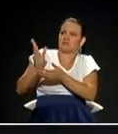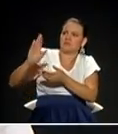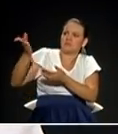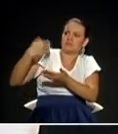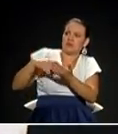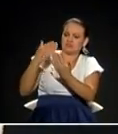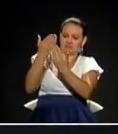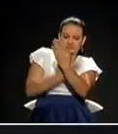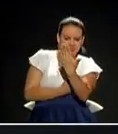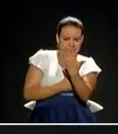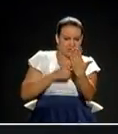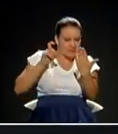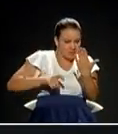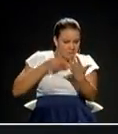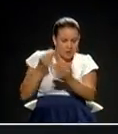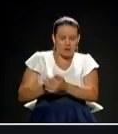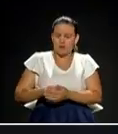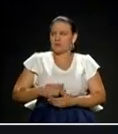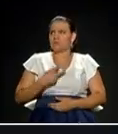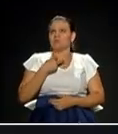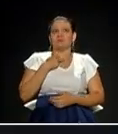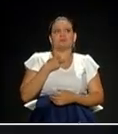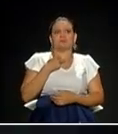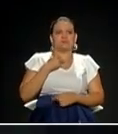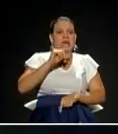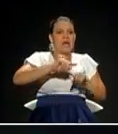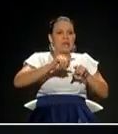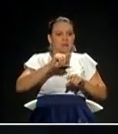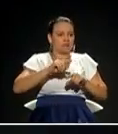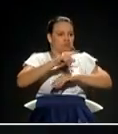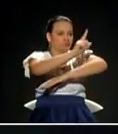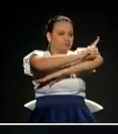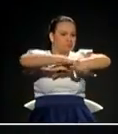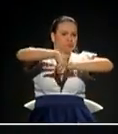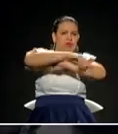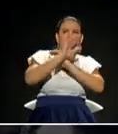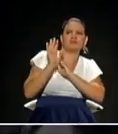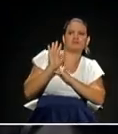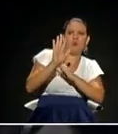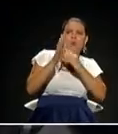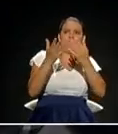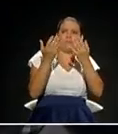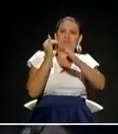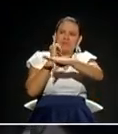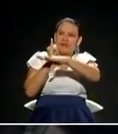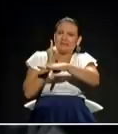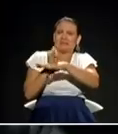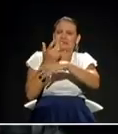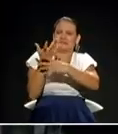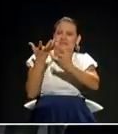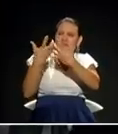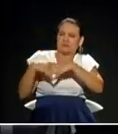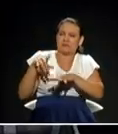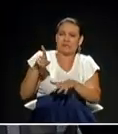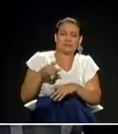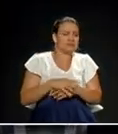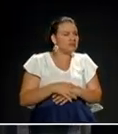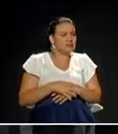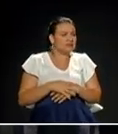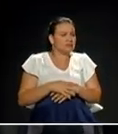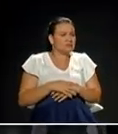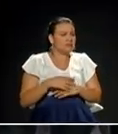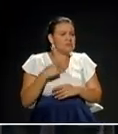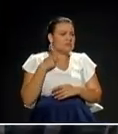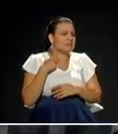y así, de esa manera, los constructores no están teniendo realmente ni utilidades porque es que la idea no es que se quiebren